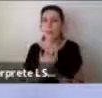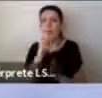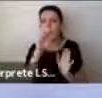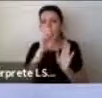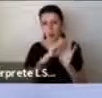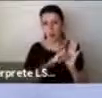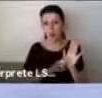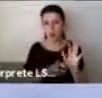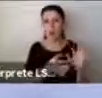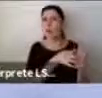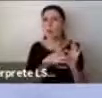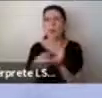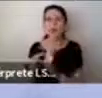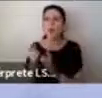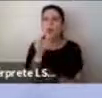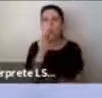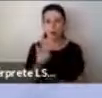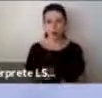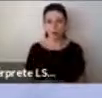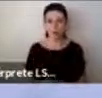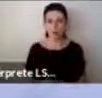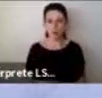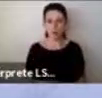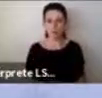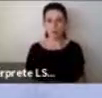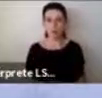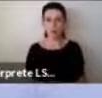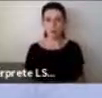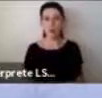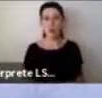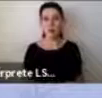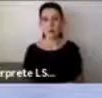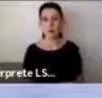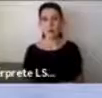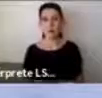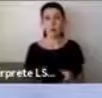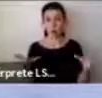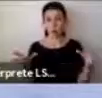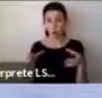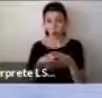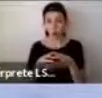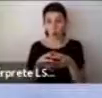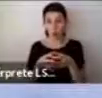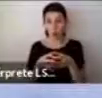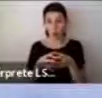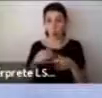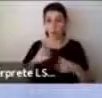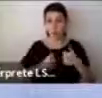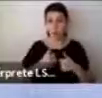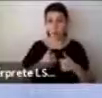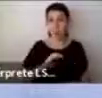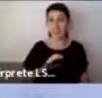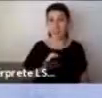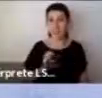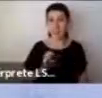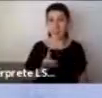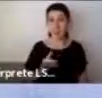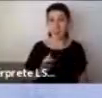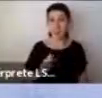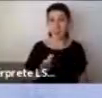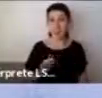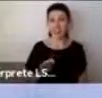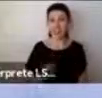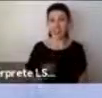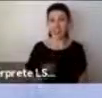Y para eso, fue que dentro del equipo y fuera del equipo de SEDETI, identificamos tres problemas